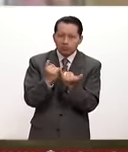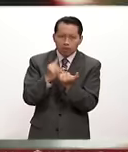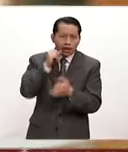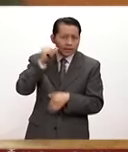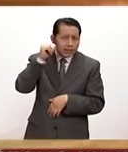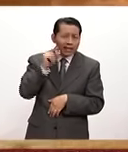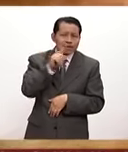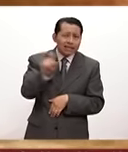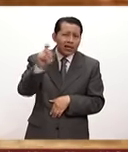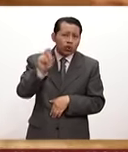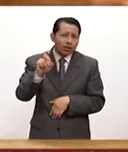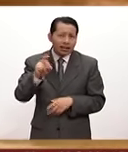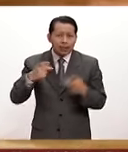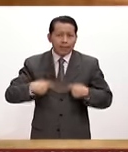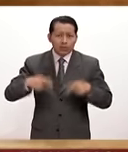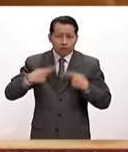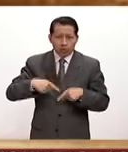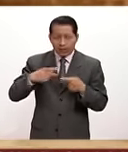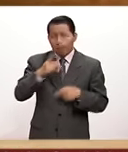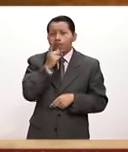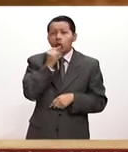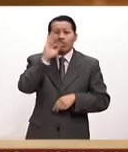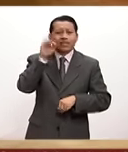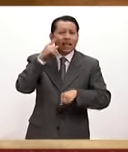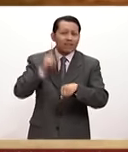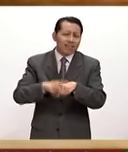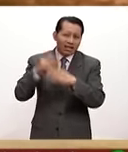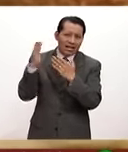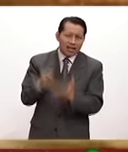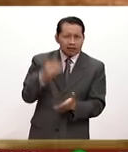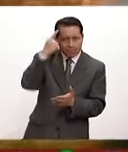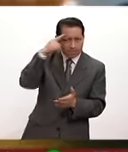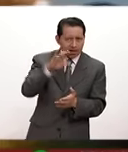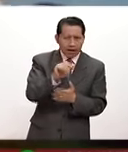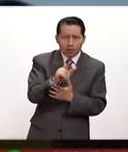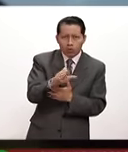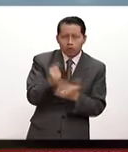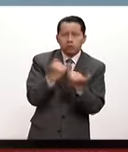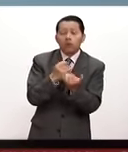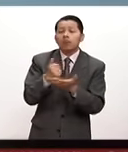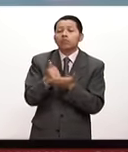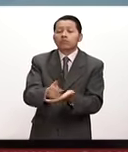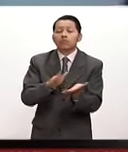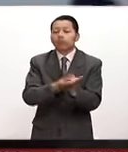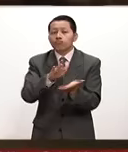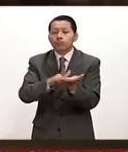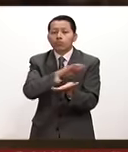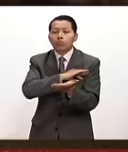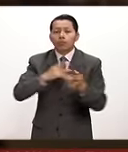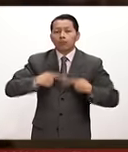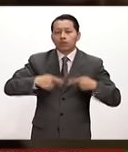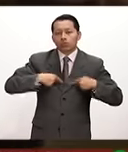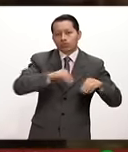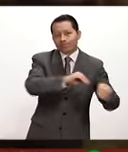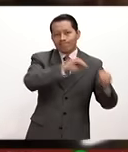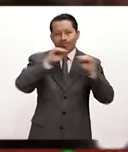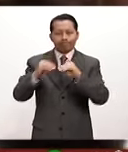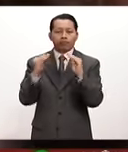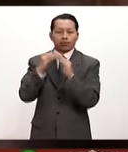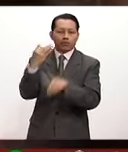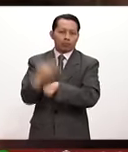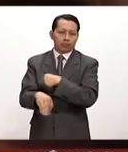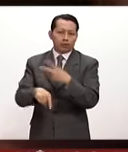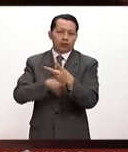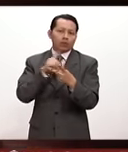130 elementos de la Policía Federal a la zona de Los Cabos para ayudar primero a trasladar a la gente a los refugios y segundo